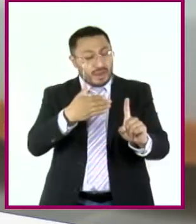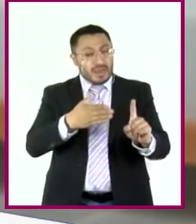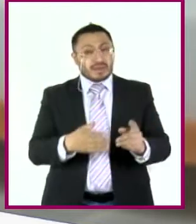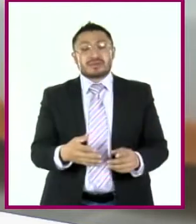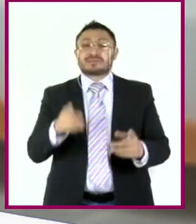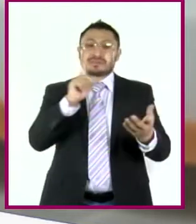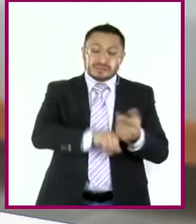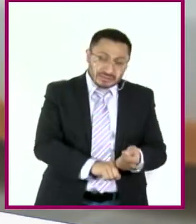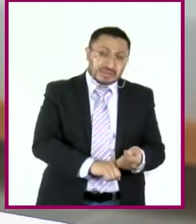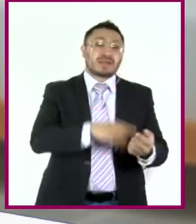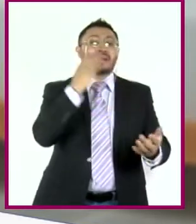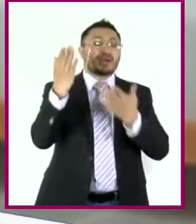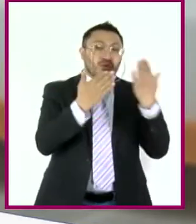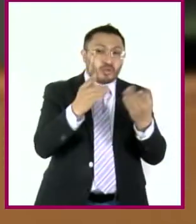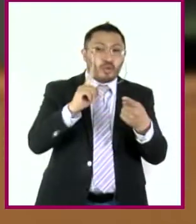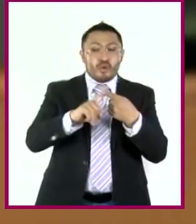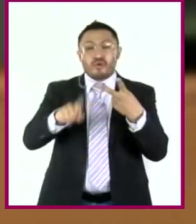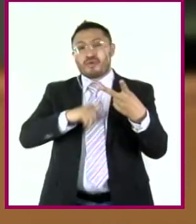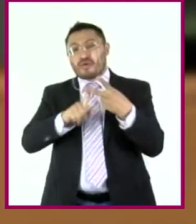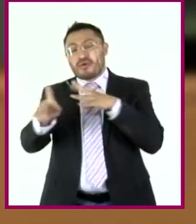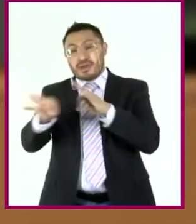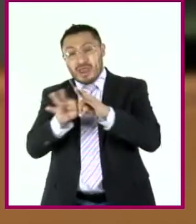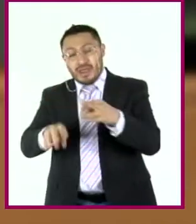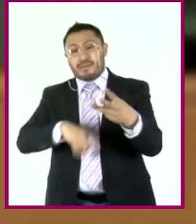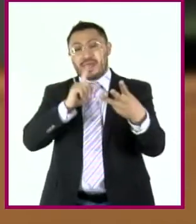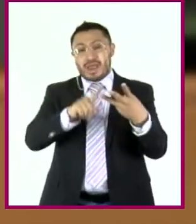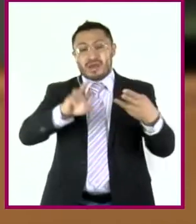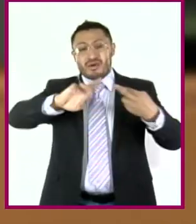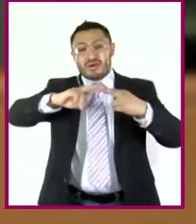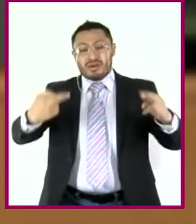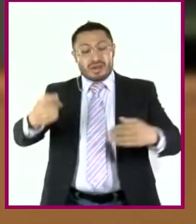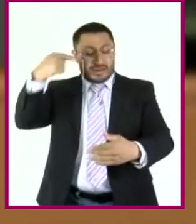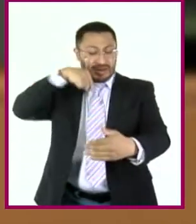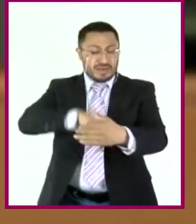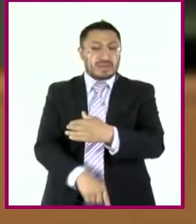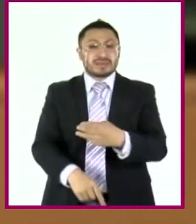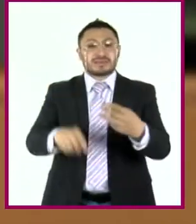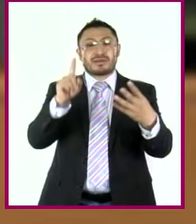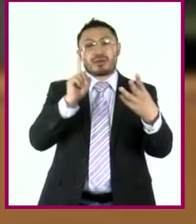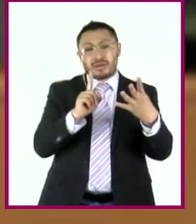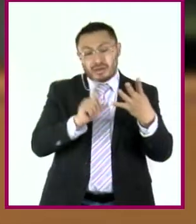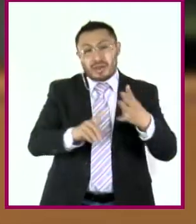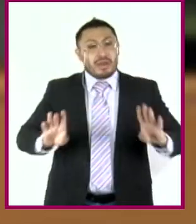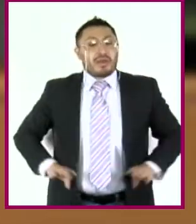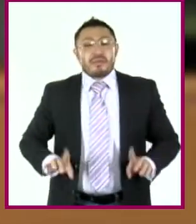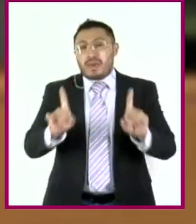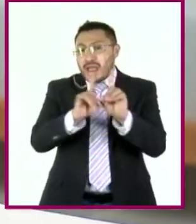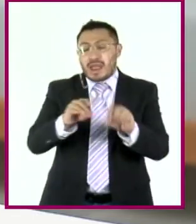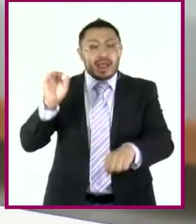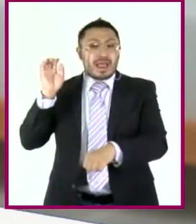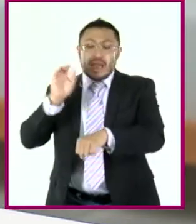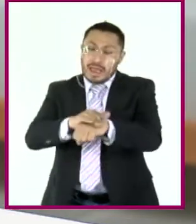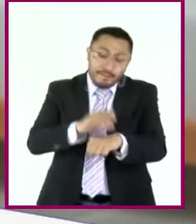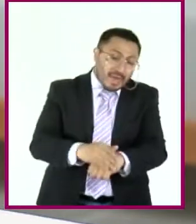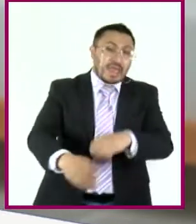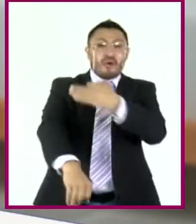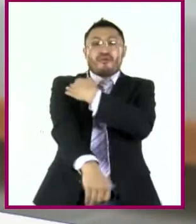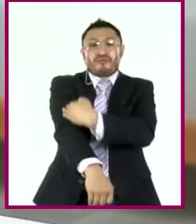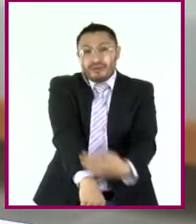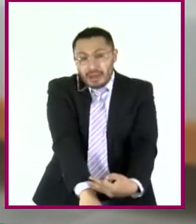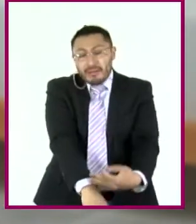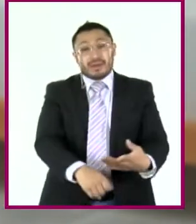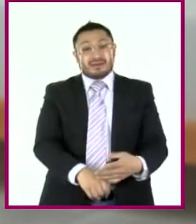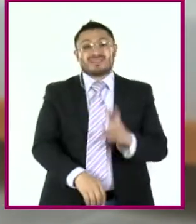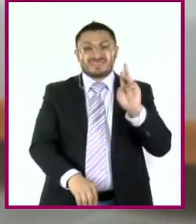estudio como en el trabajo. Y sobre todo nuestras relaciones personales, ya sean de pareja, de amigos o de familia. ¿Te